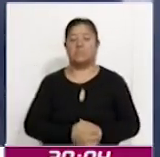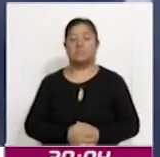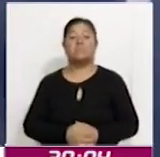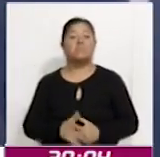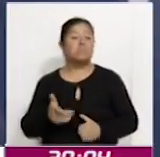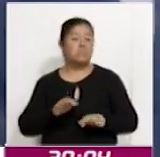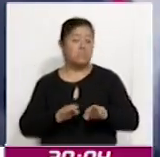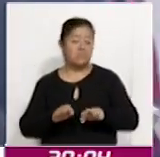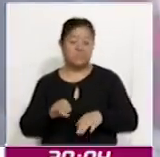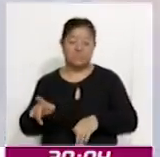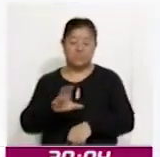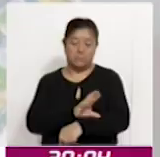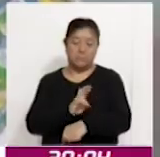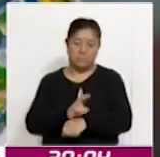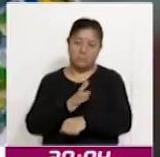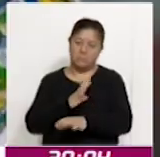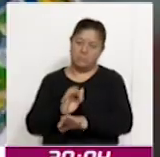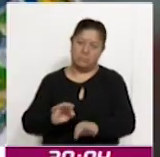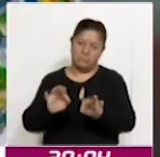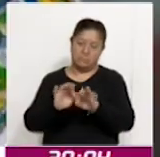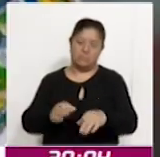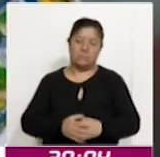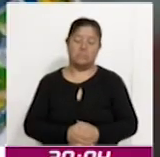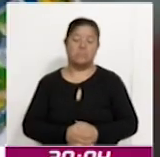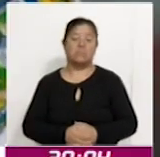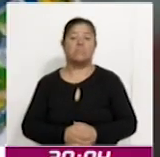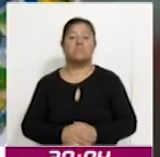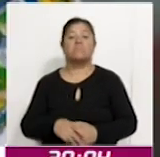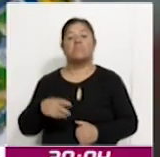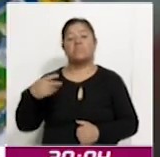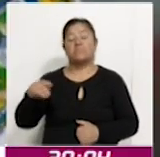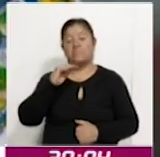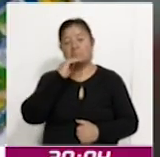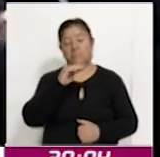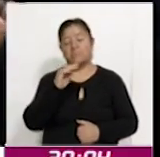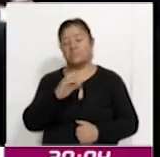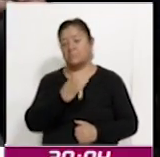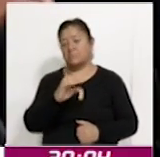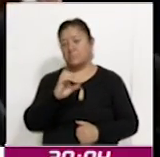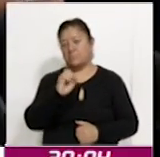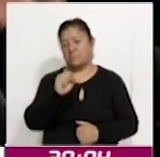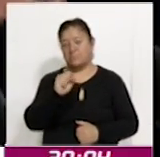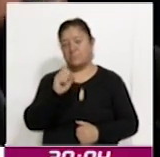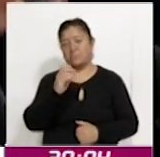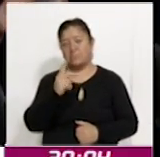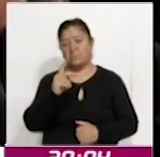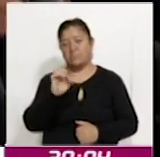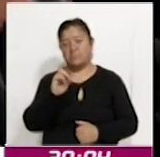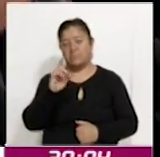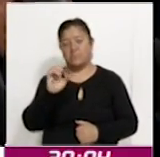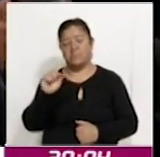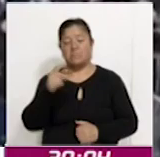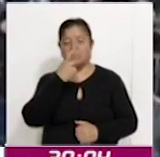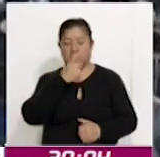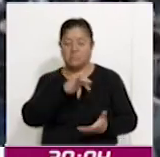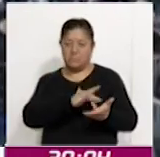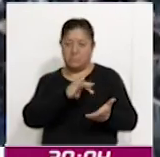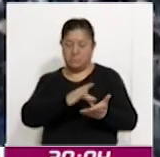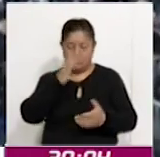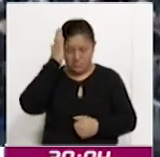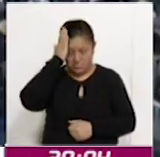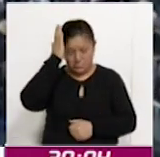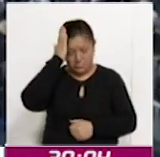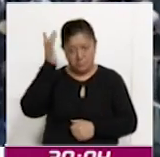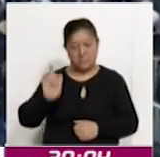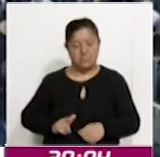sumamente importante. Al inicio de su mensaje, Céspedes Peregrina agradeció la presencia de la mandataria tlaxcalteca, con quien ha